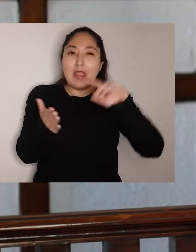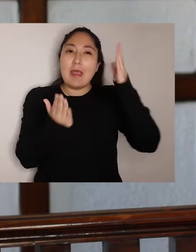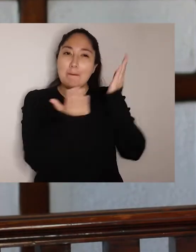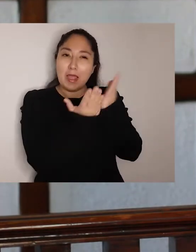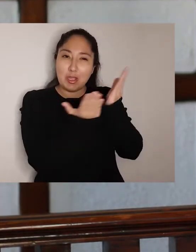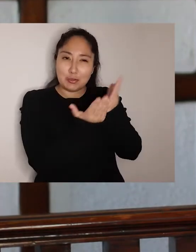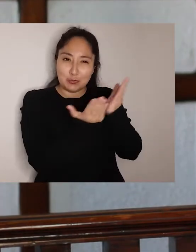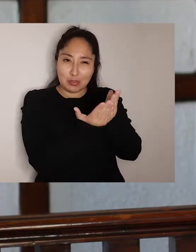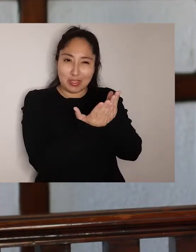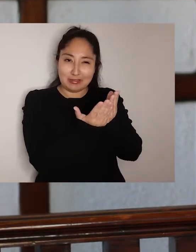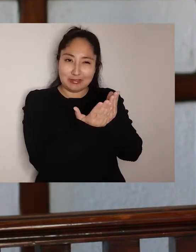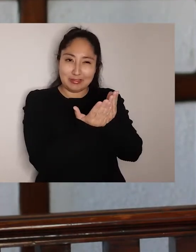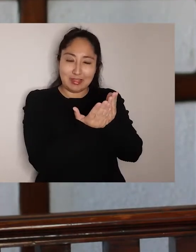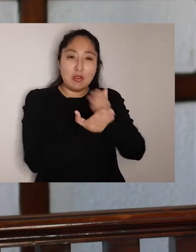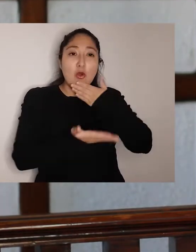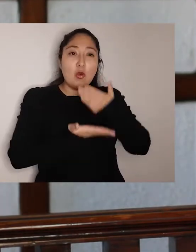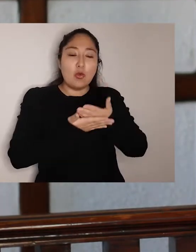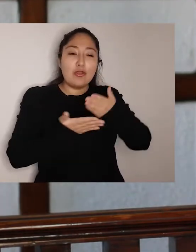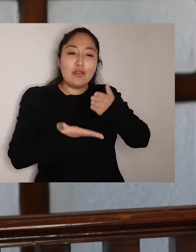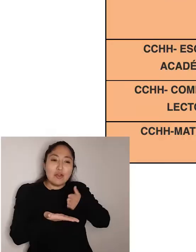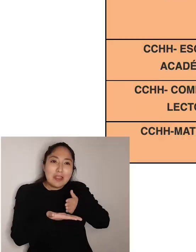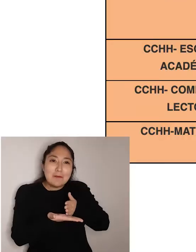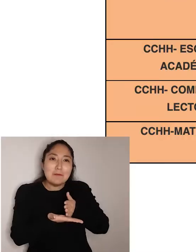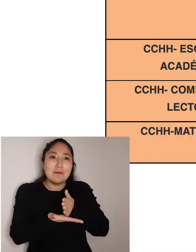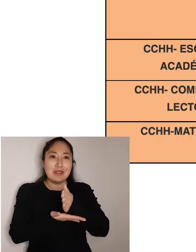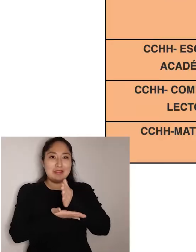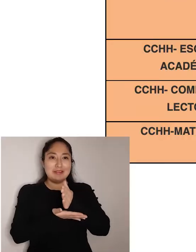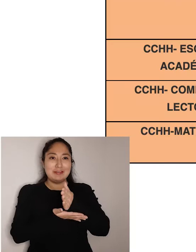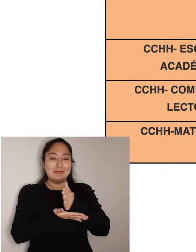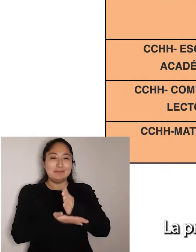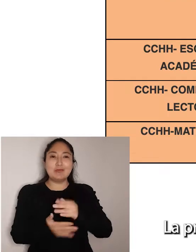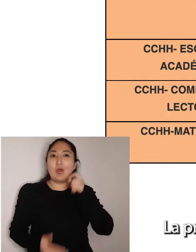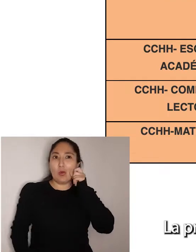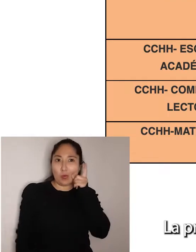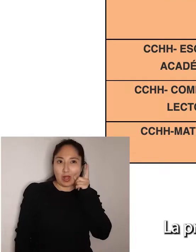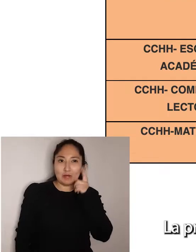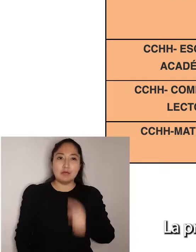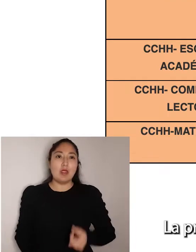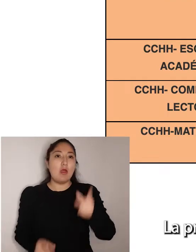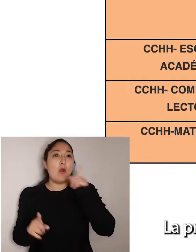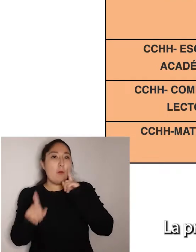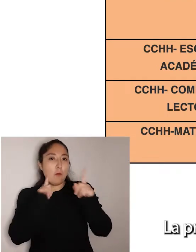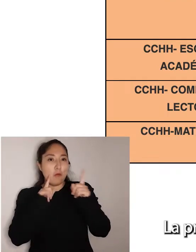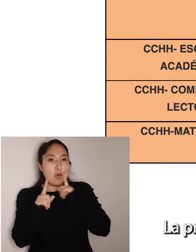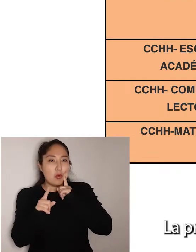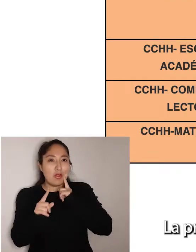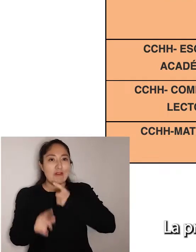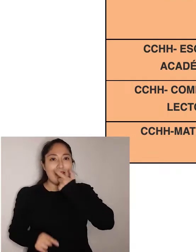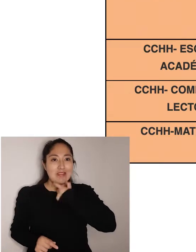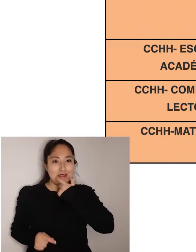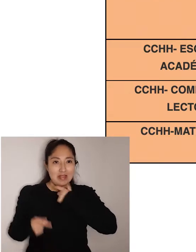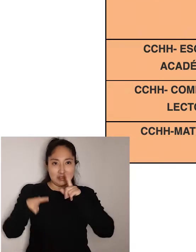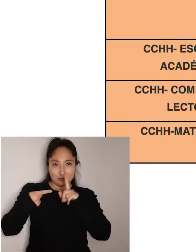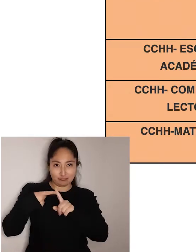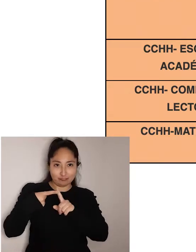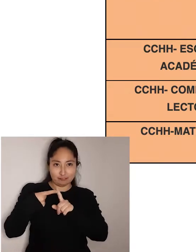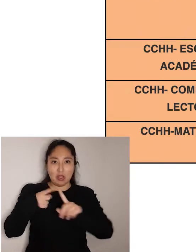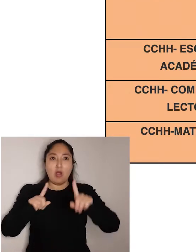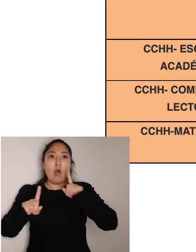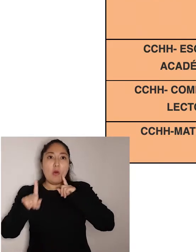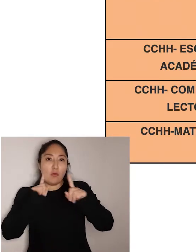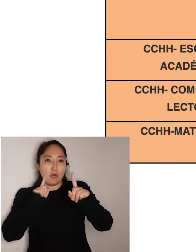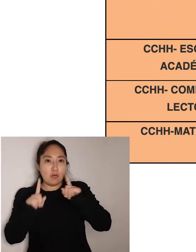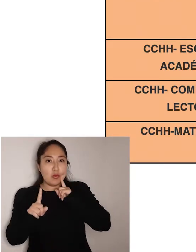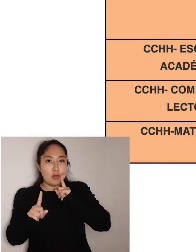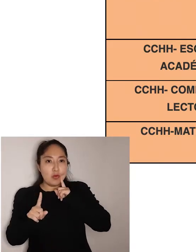estudiantes de pregrado al comienzo de su formación universitaria. Estas son la prueba de competencias habilitantes de inglés, la prueba de